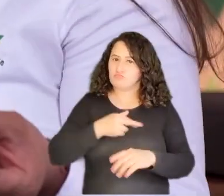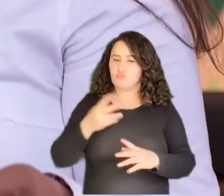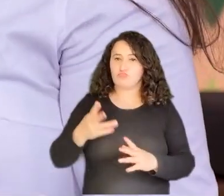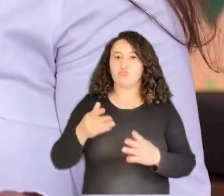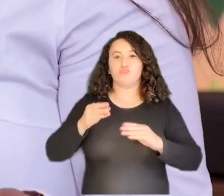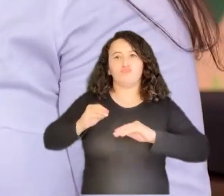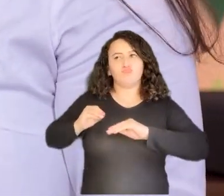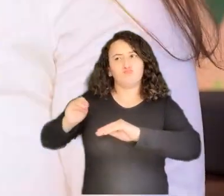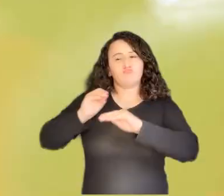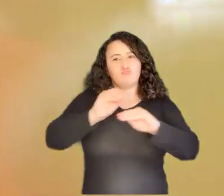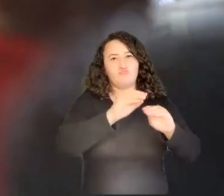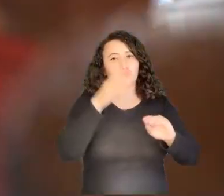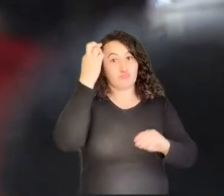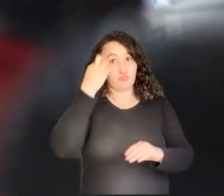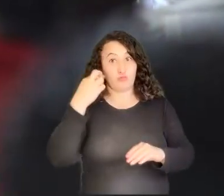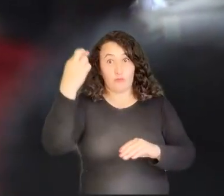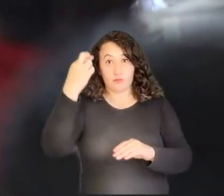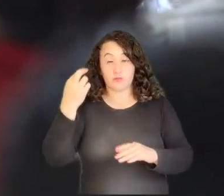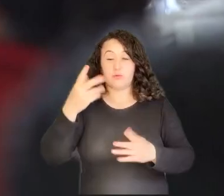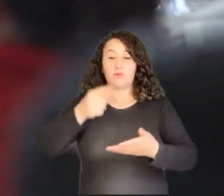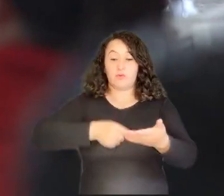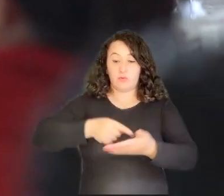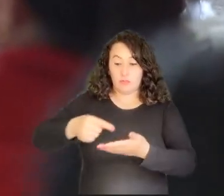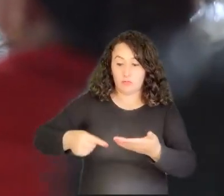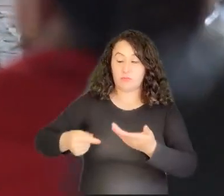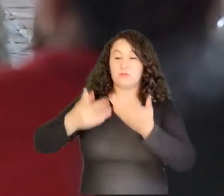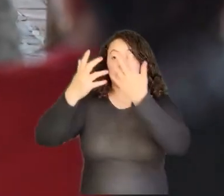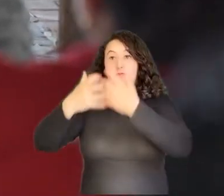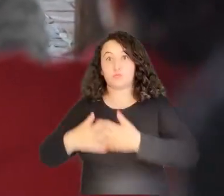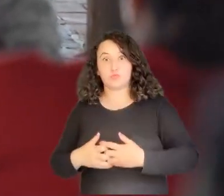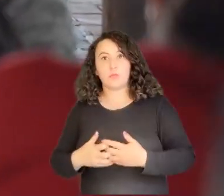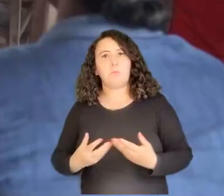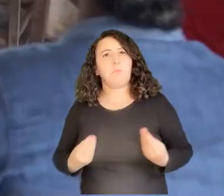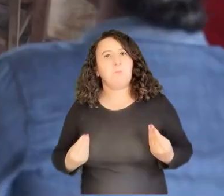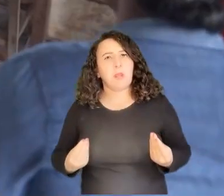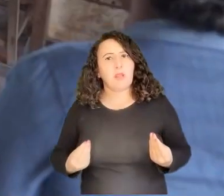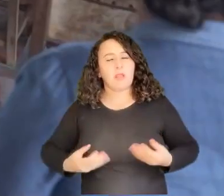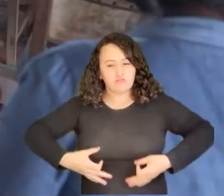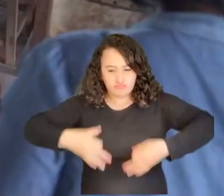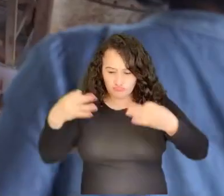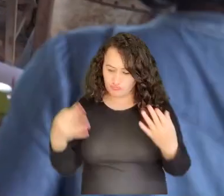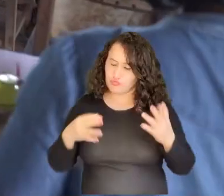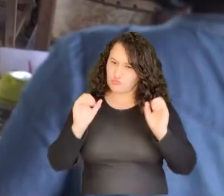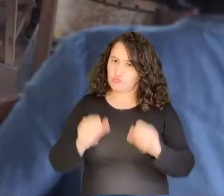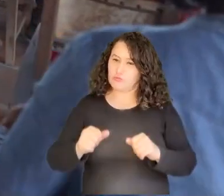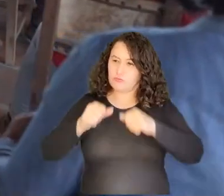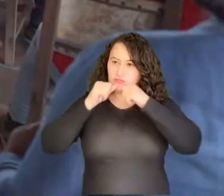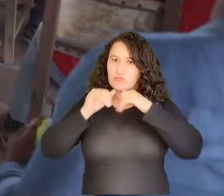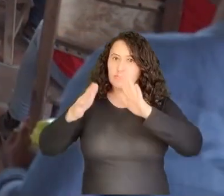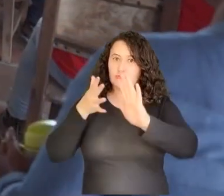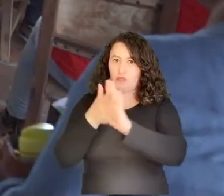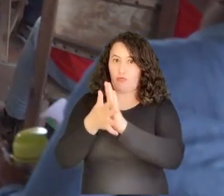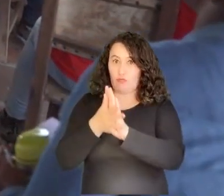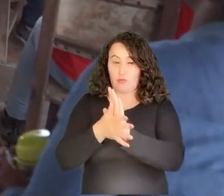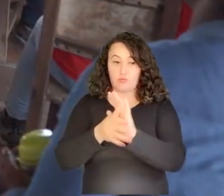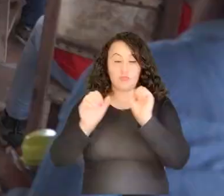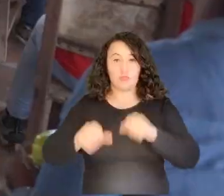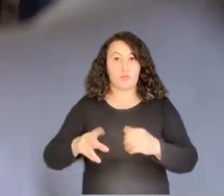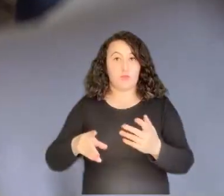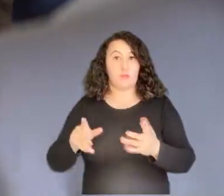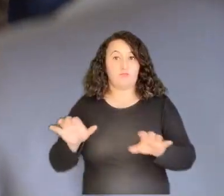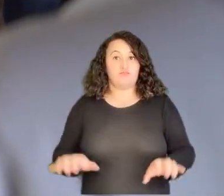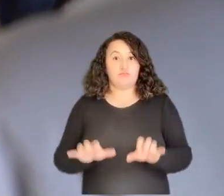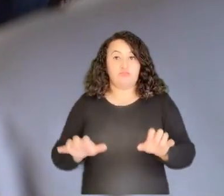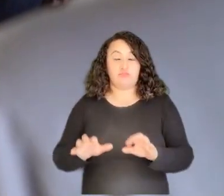a nuestros profesionales, a contratistas, a funcionarios, para que ellos puedan replicar esta información y pueda generar unas actividades